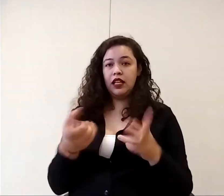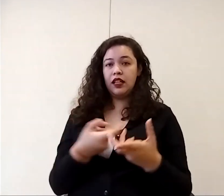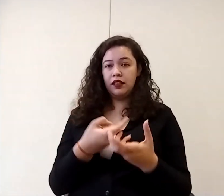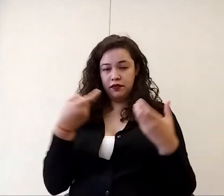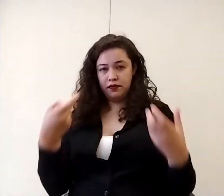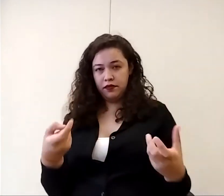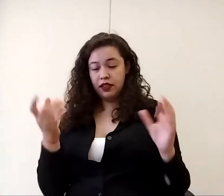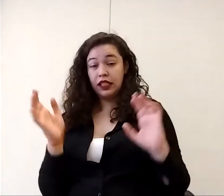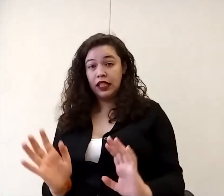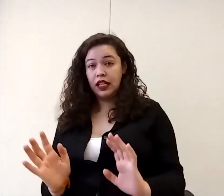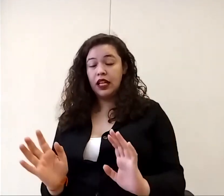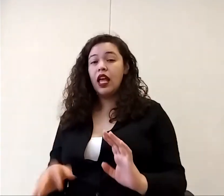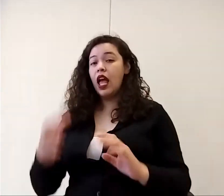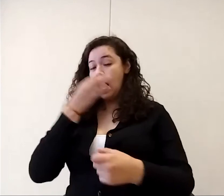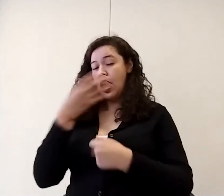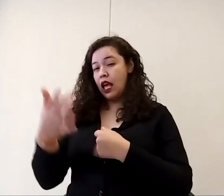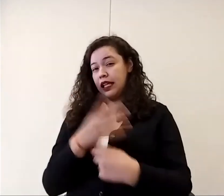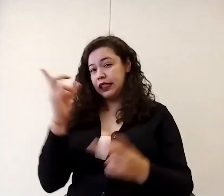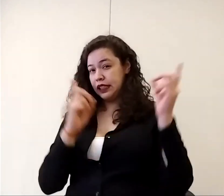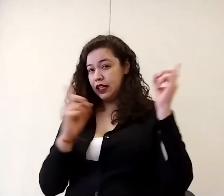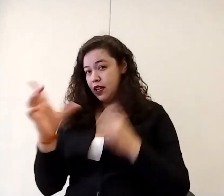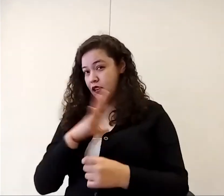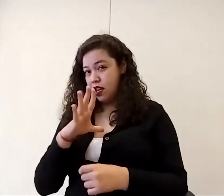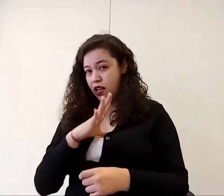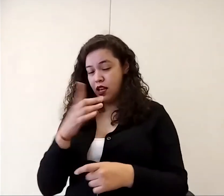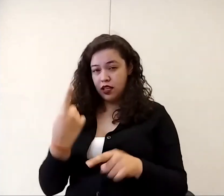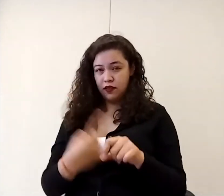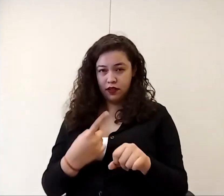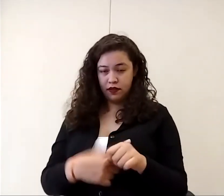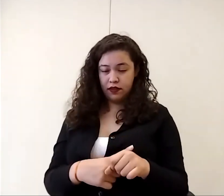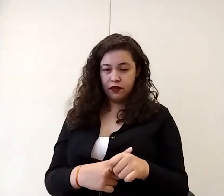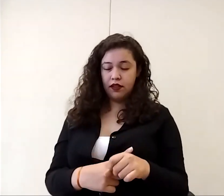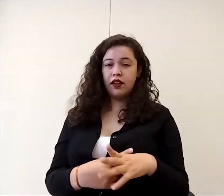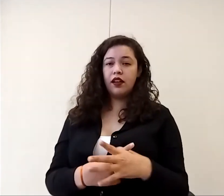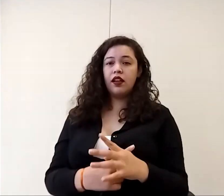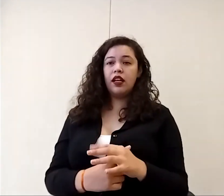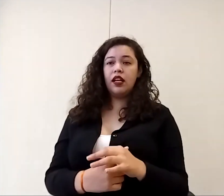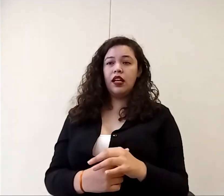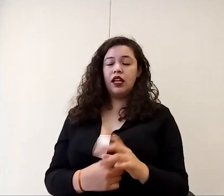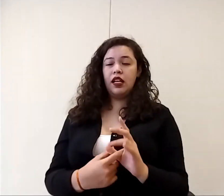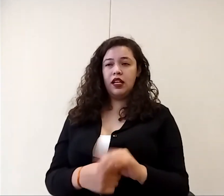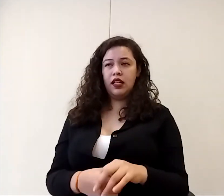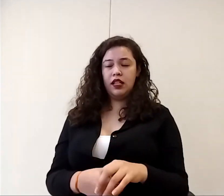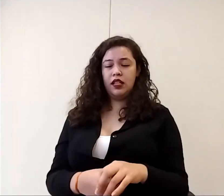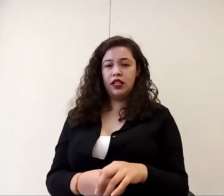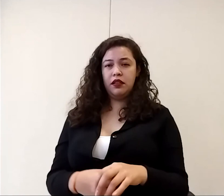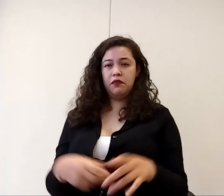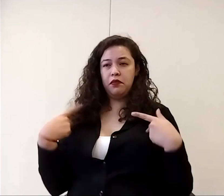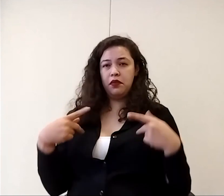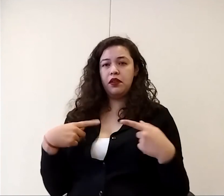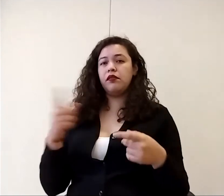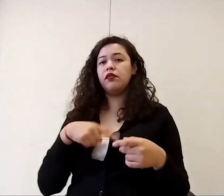momento se da aviso del caso sospechoso y esta persona tiene que ir a